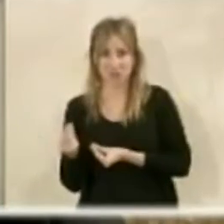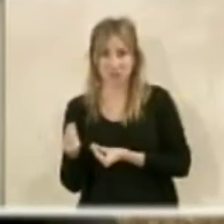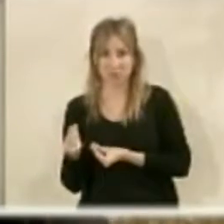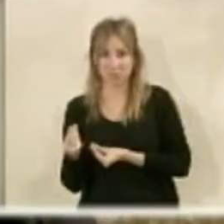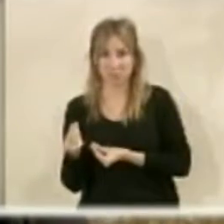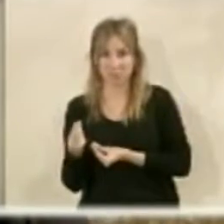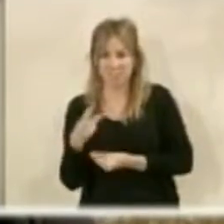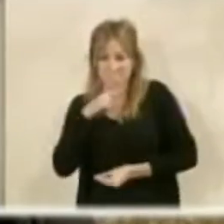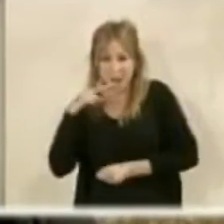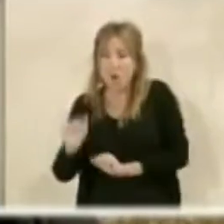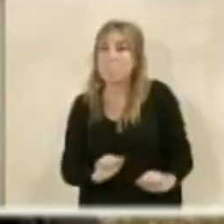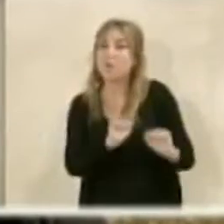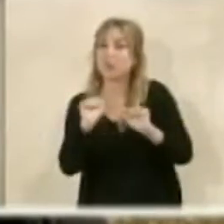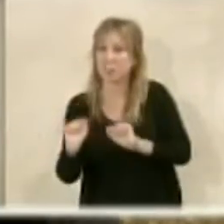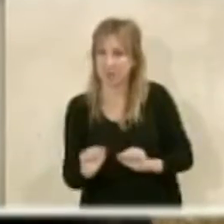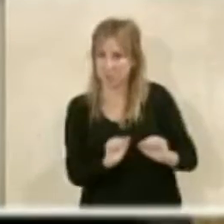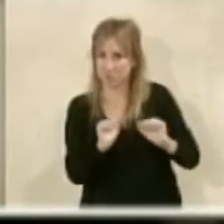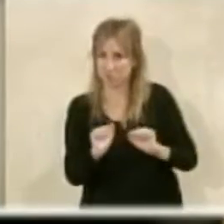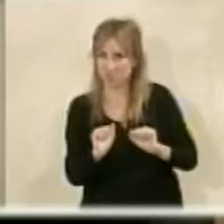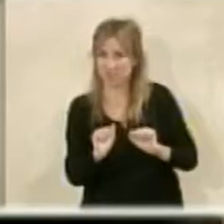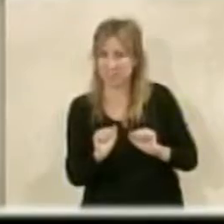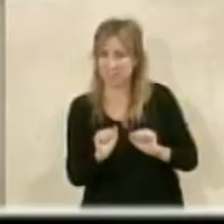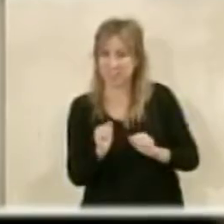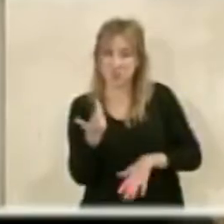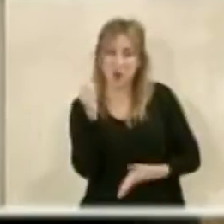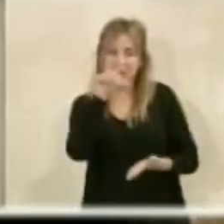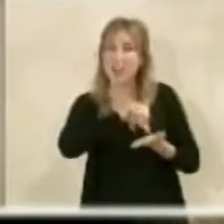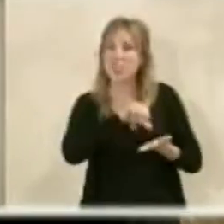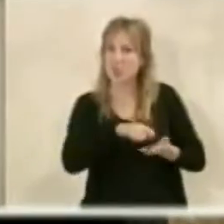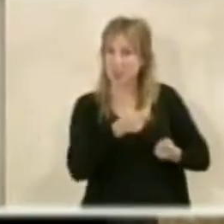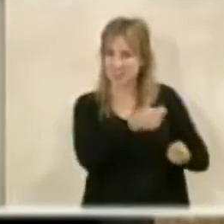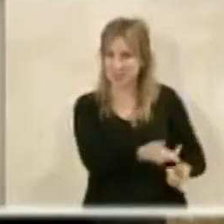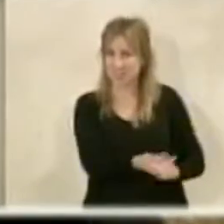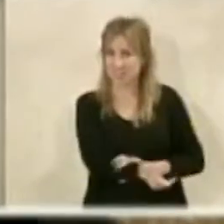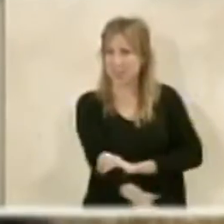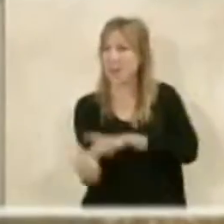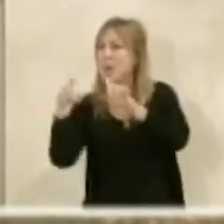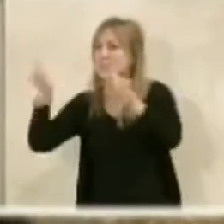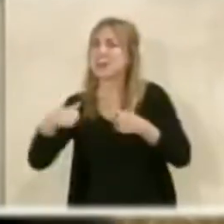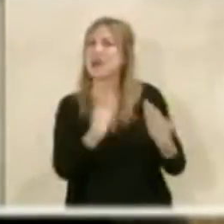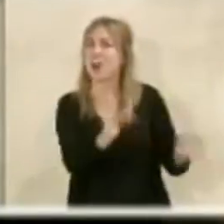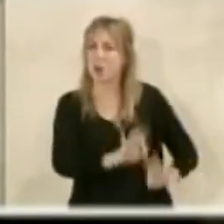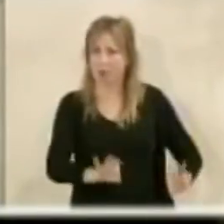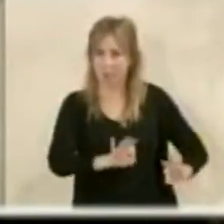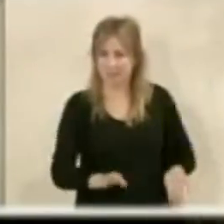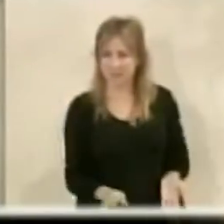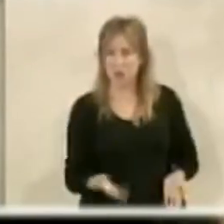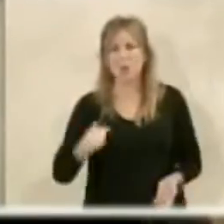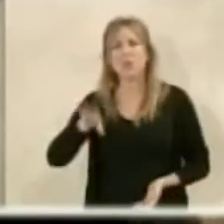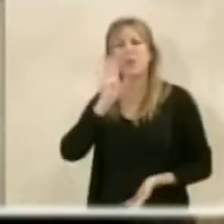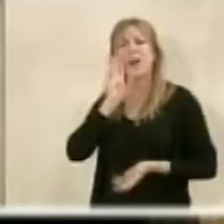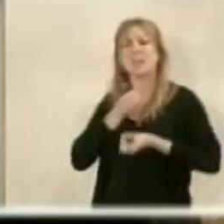en valor, protegerlo. Eso es lo que va a ganar la ciudad. Por lo tanto, la empresa no nos está regalando nada. Y luego, de hecho,